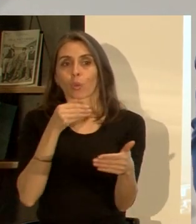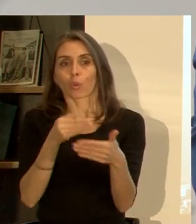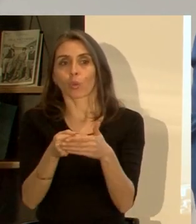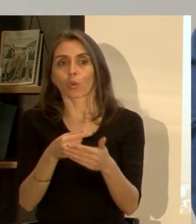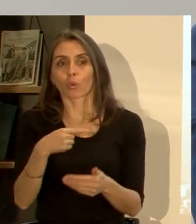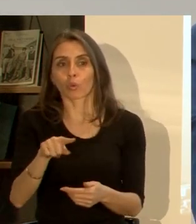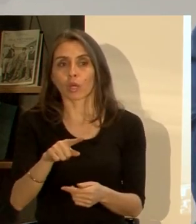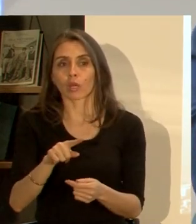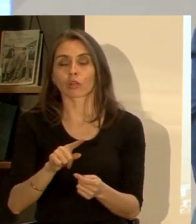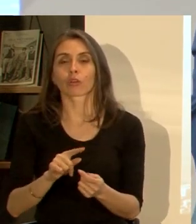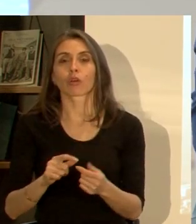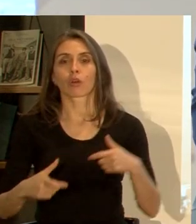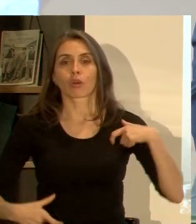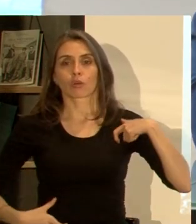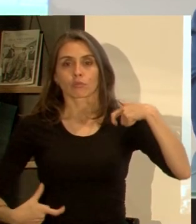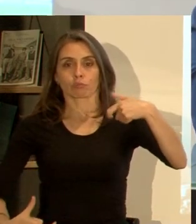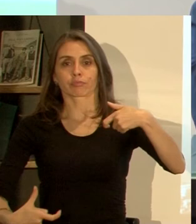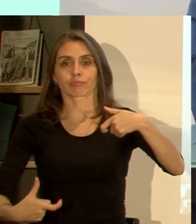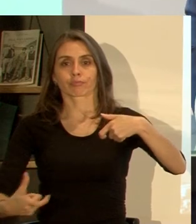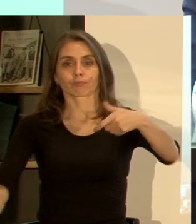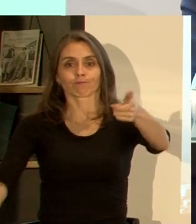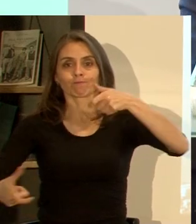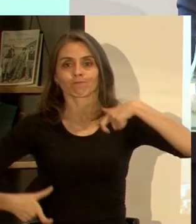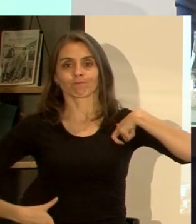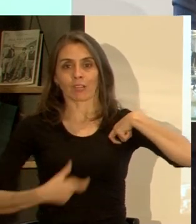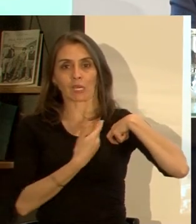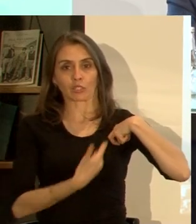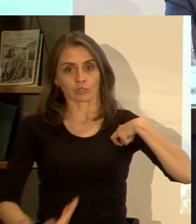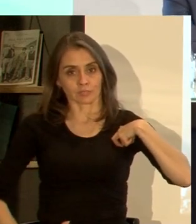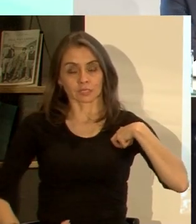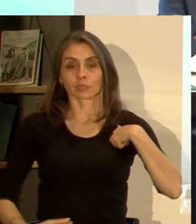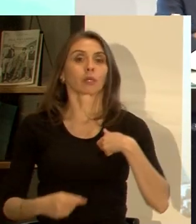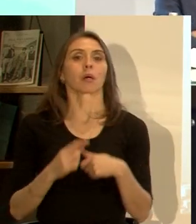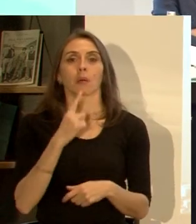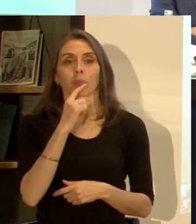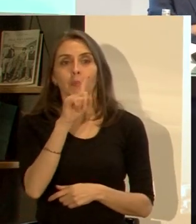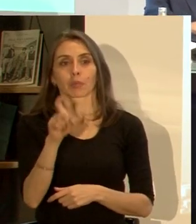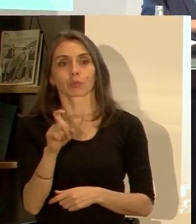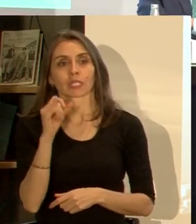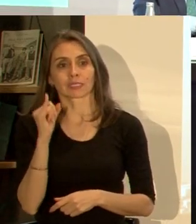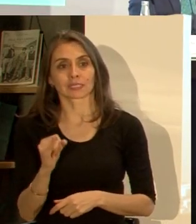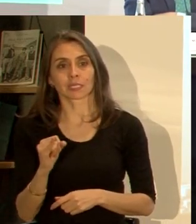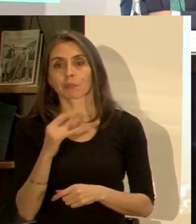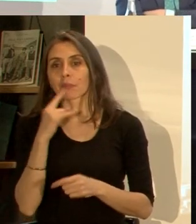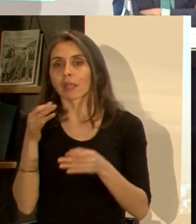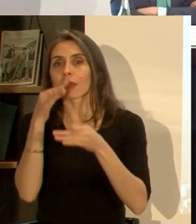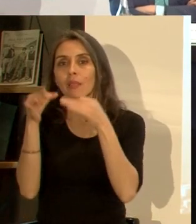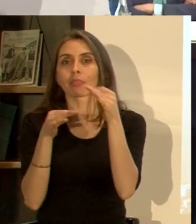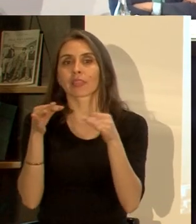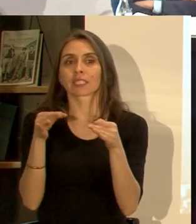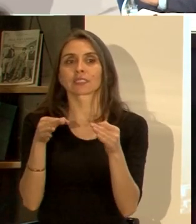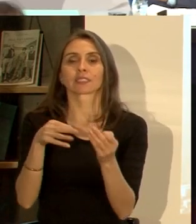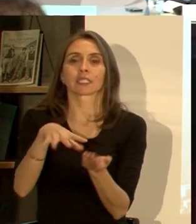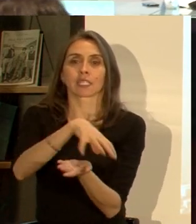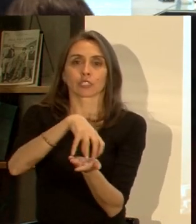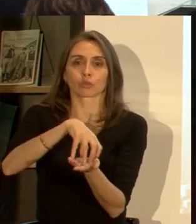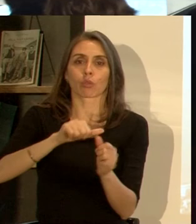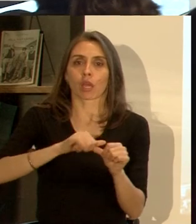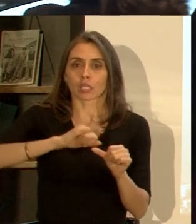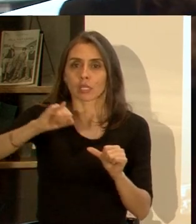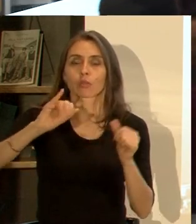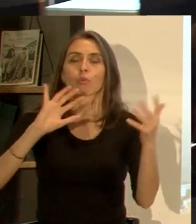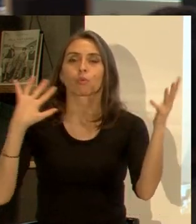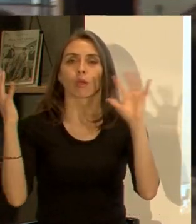de cambiar de gobierno entonces mi pregunta es la siguiente siempre se habla de ciudades sostenibles